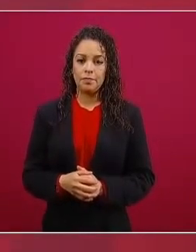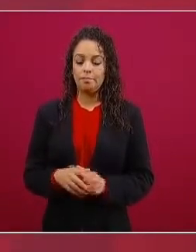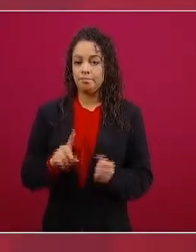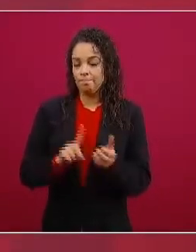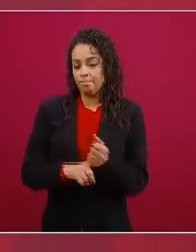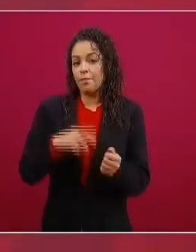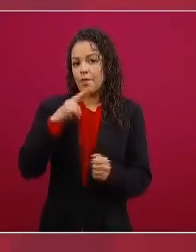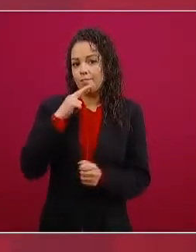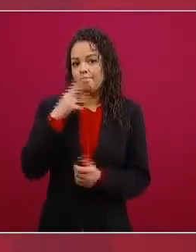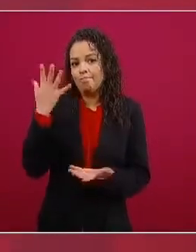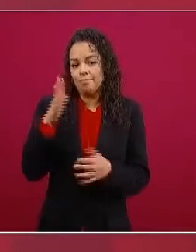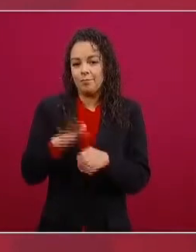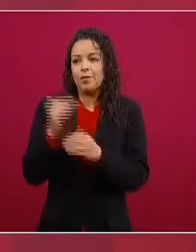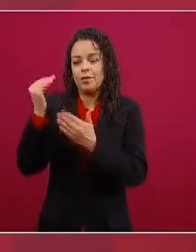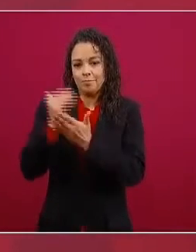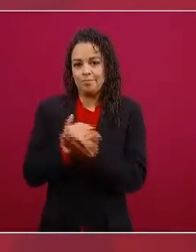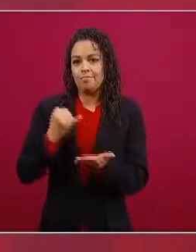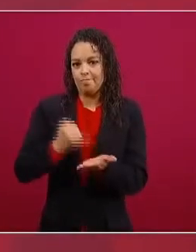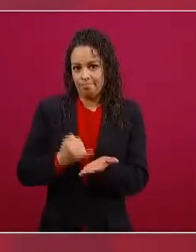debemos de tener cuidado